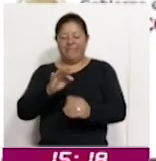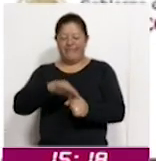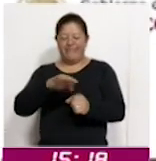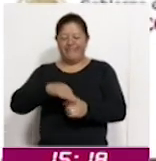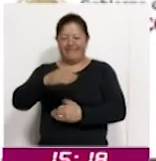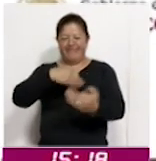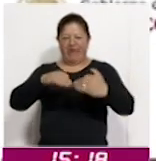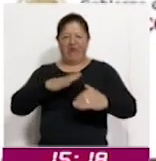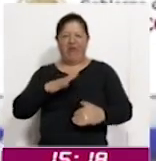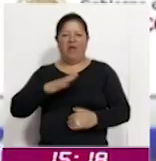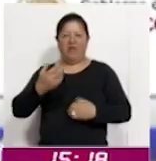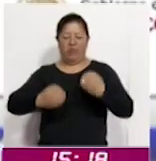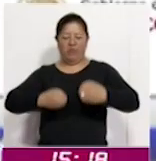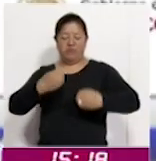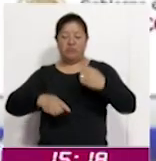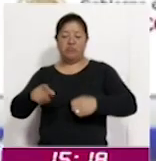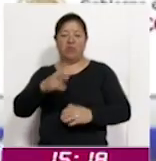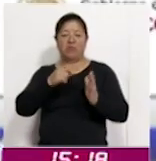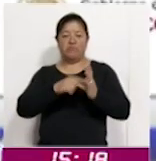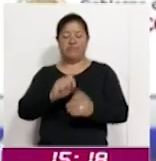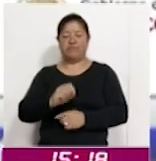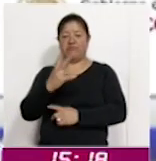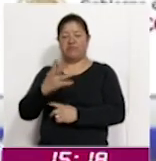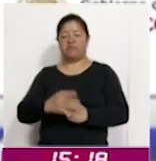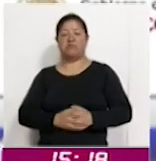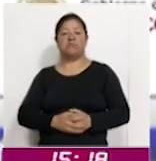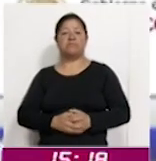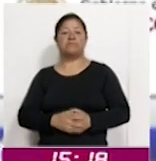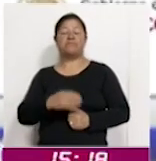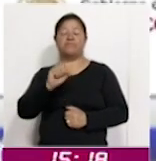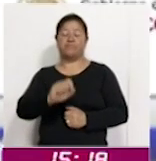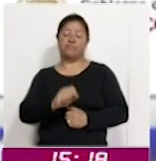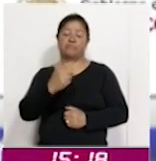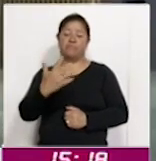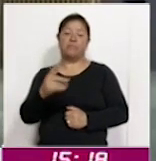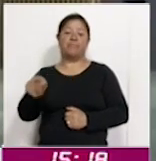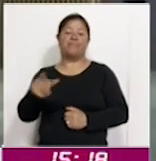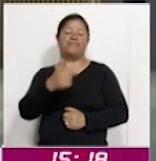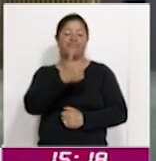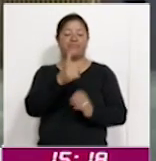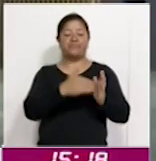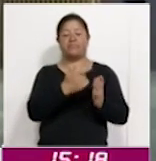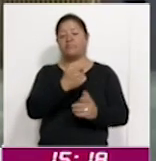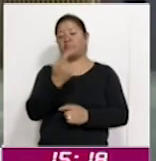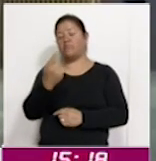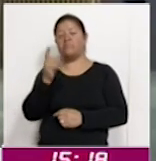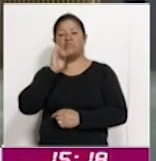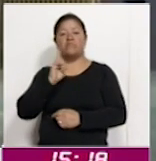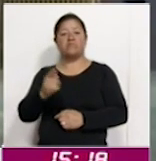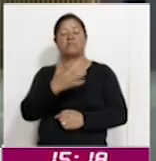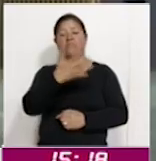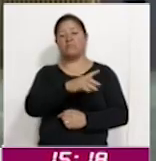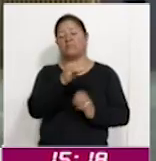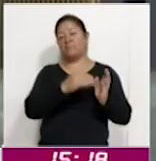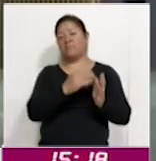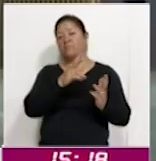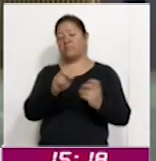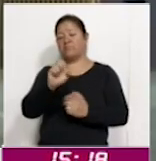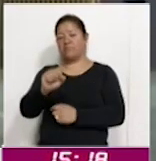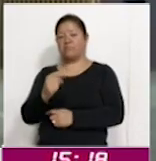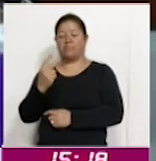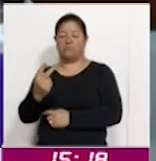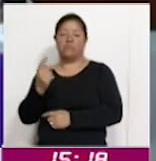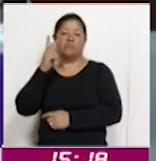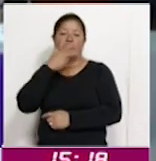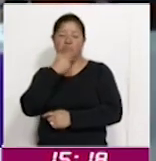juzgadoras de 2025. De ese total, 6.101 son mujeres, 10.862 hombres y 105